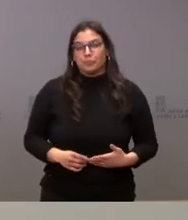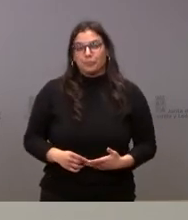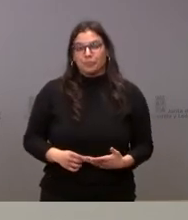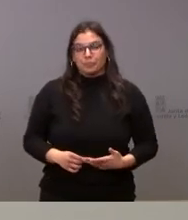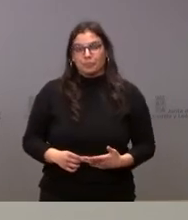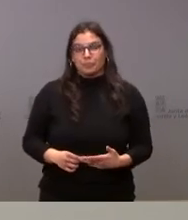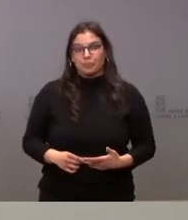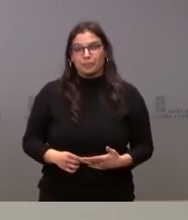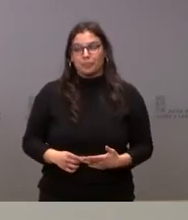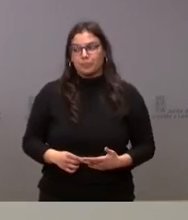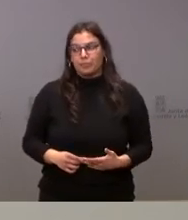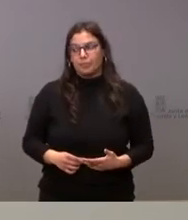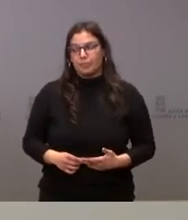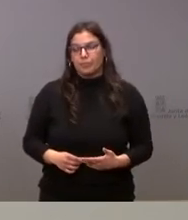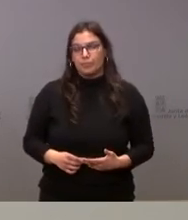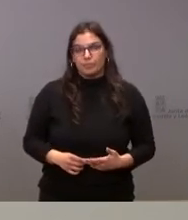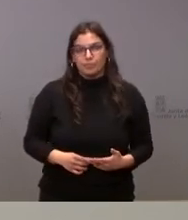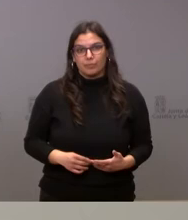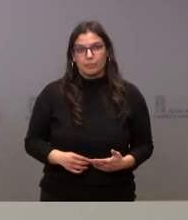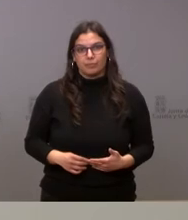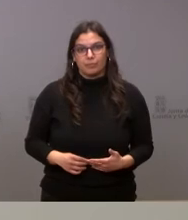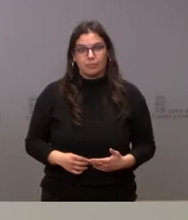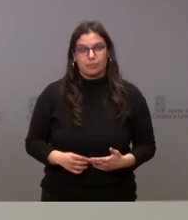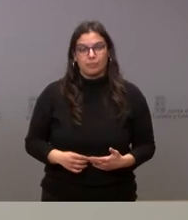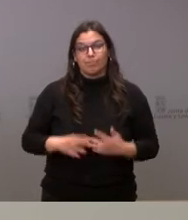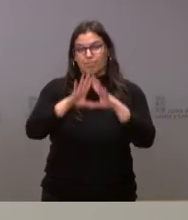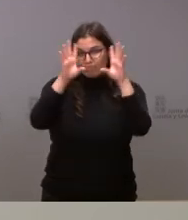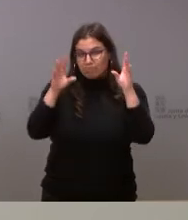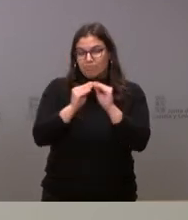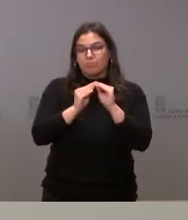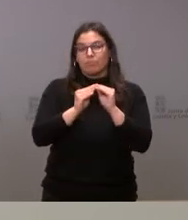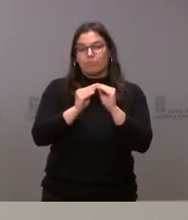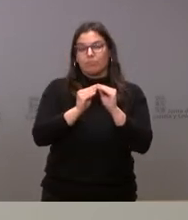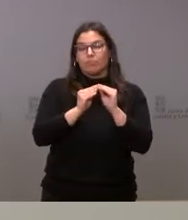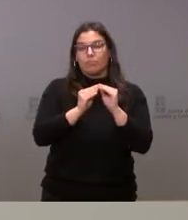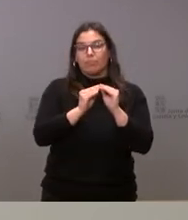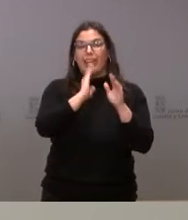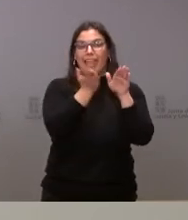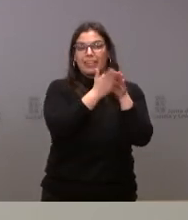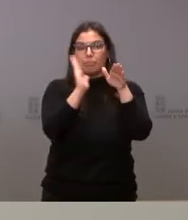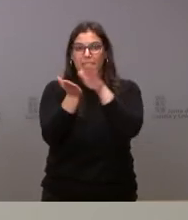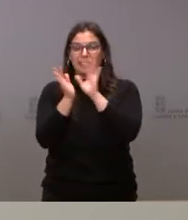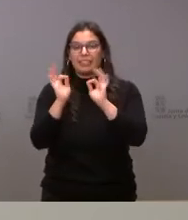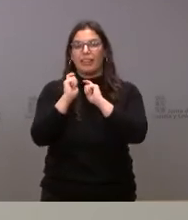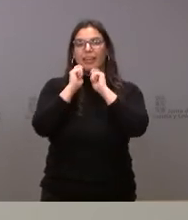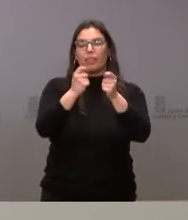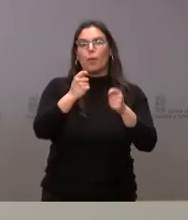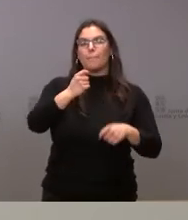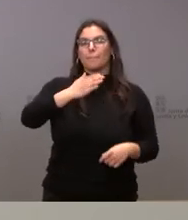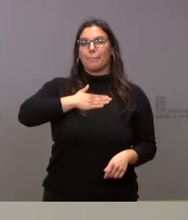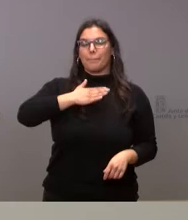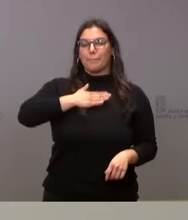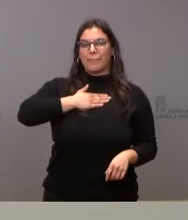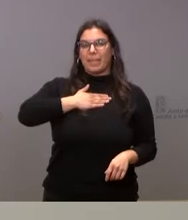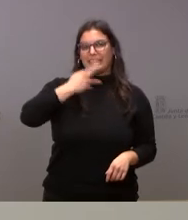relatarles por concluir diversos expedientes de declaración de bien de interés cultural,